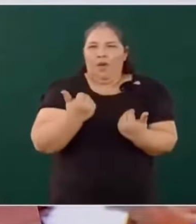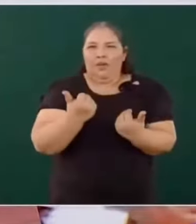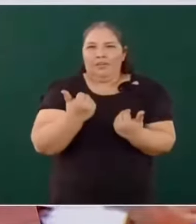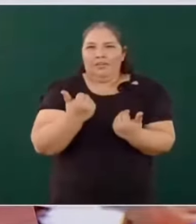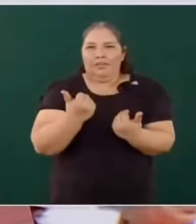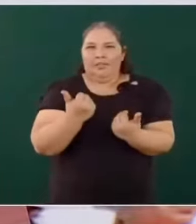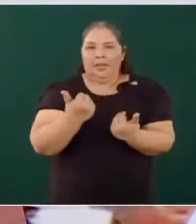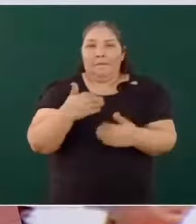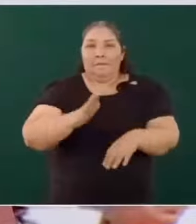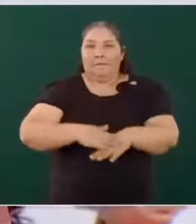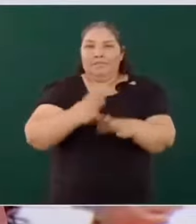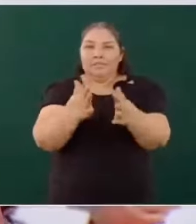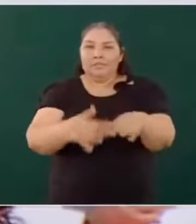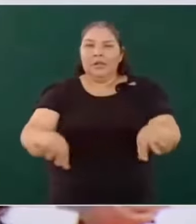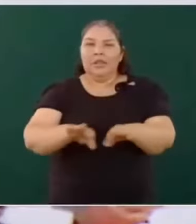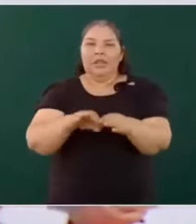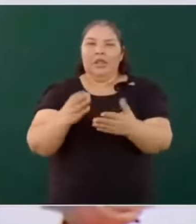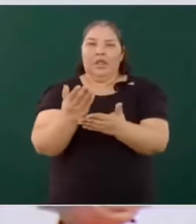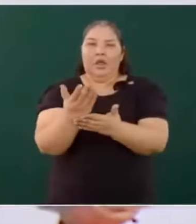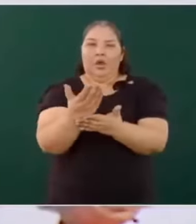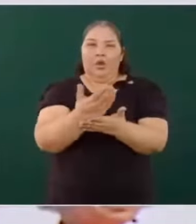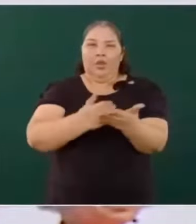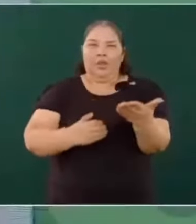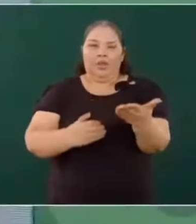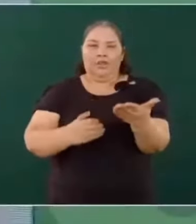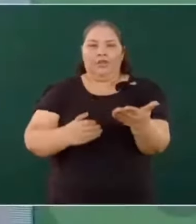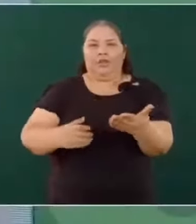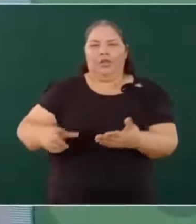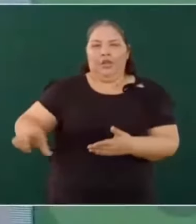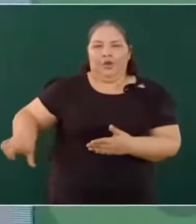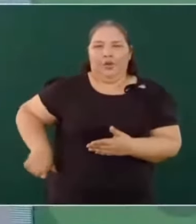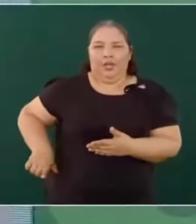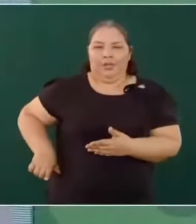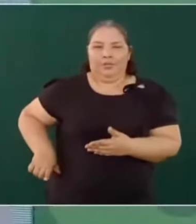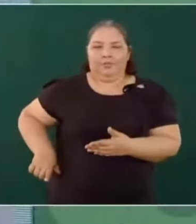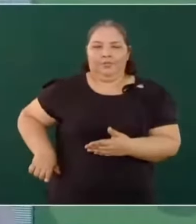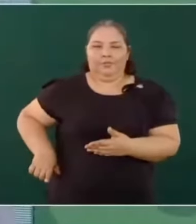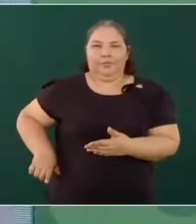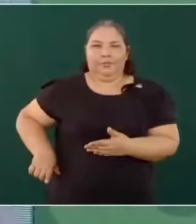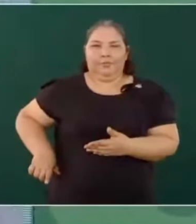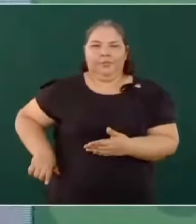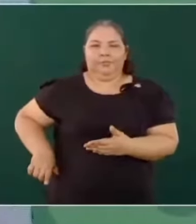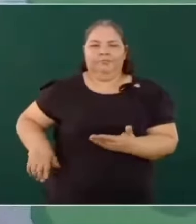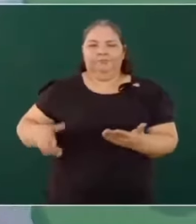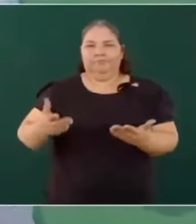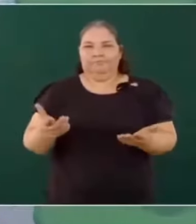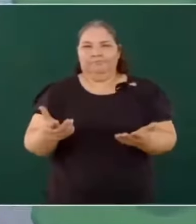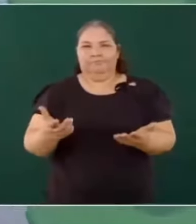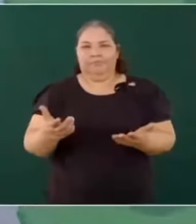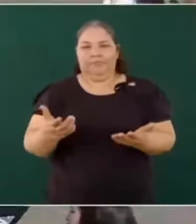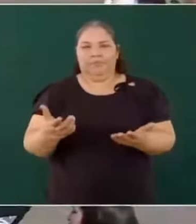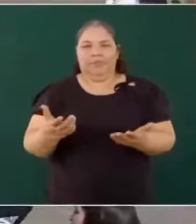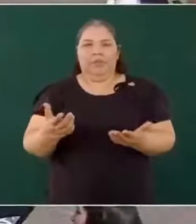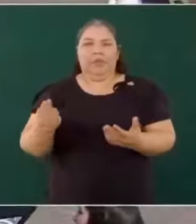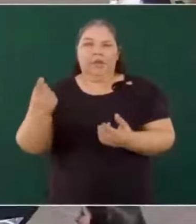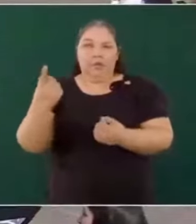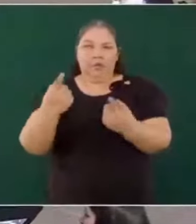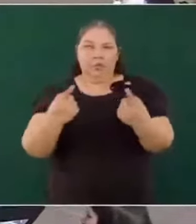por los contratos que reciben del gobierno. Porque hay medios